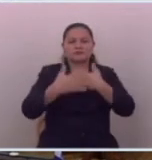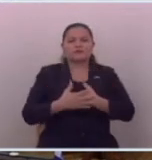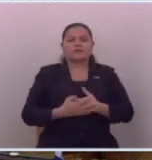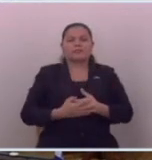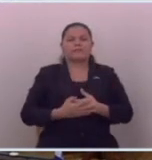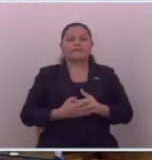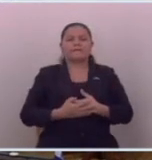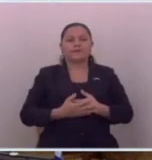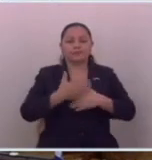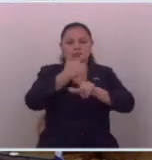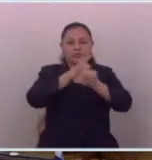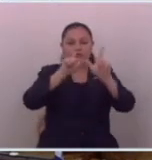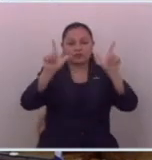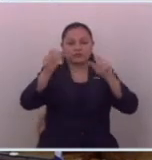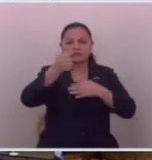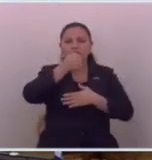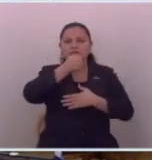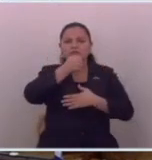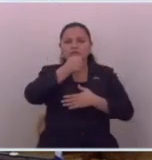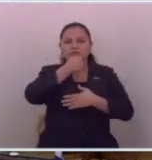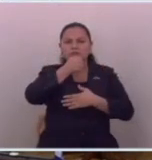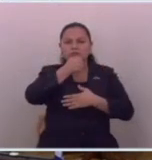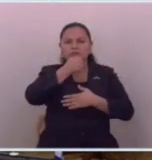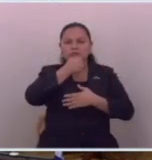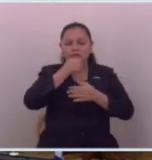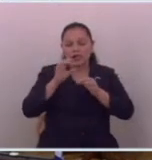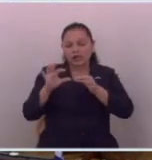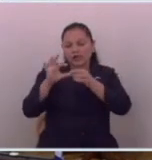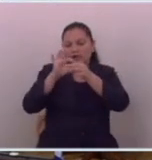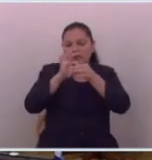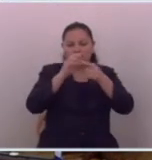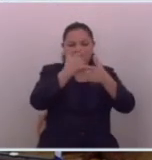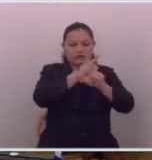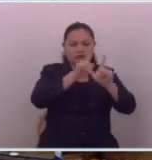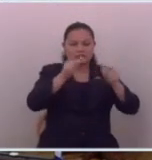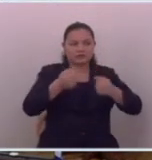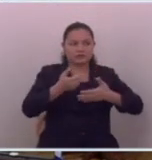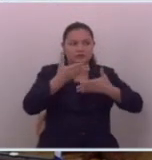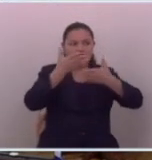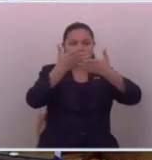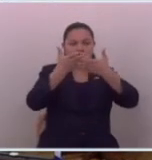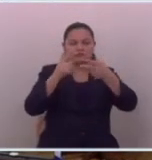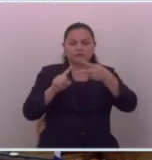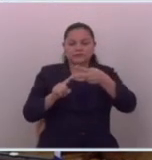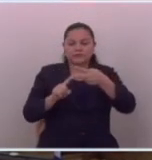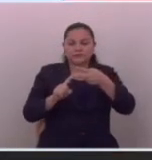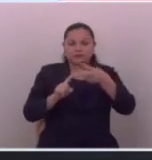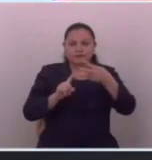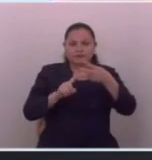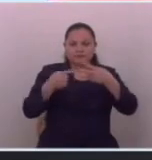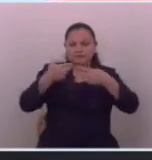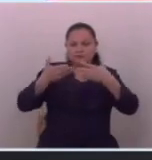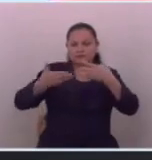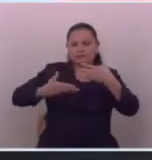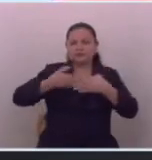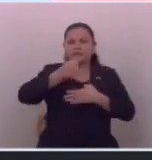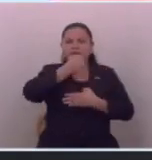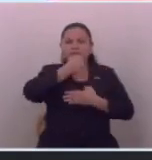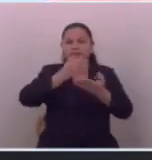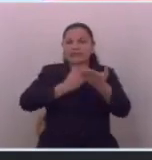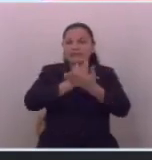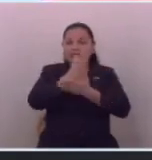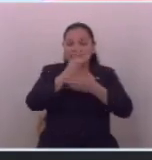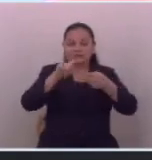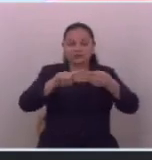la libertad de prensa está íntimamente ligada a la libertad de expresión y también al derecho a la información